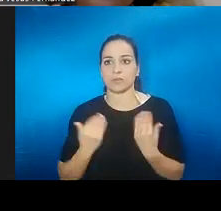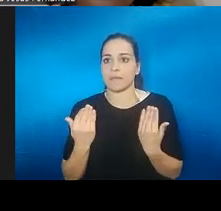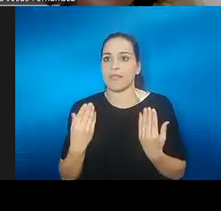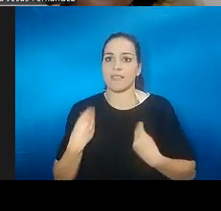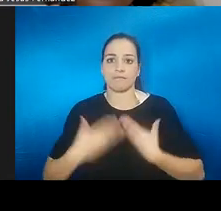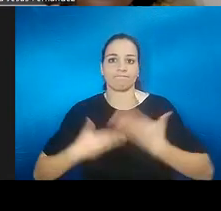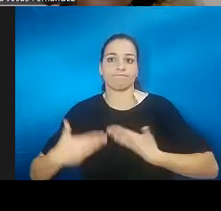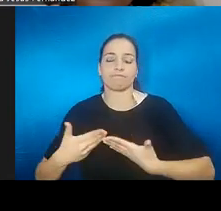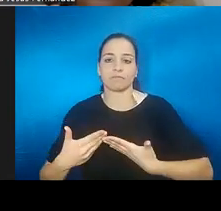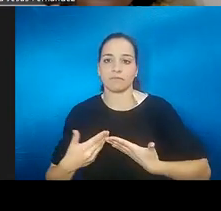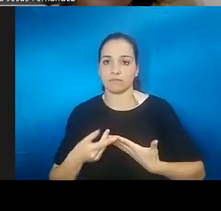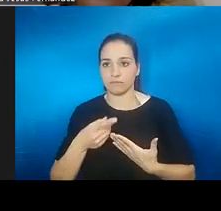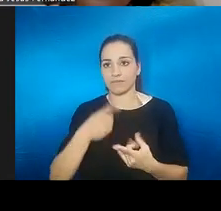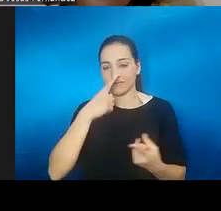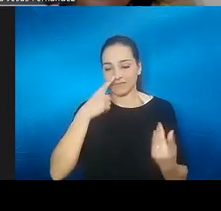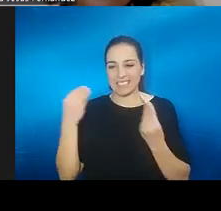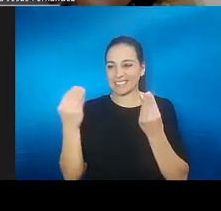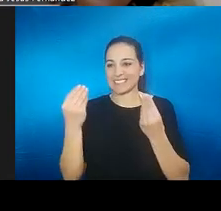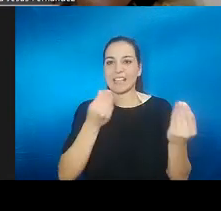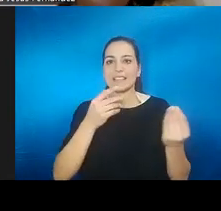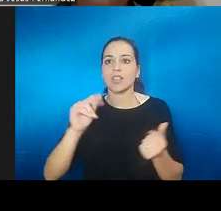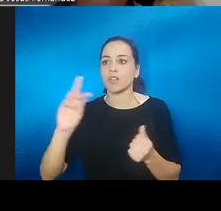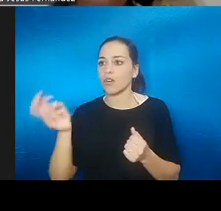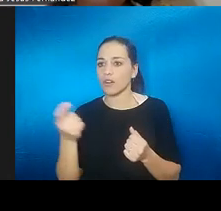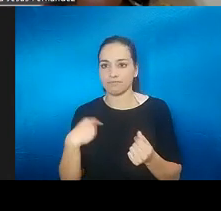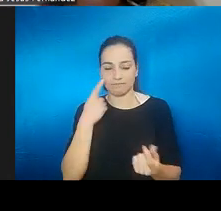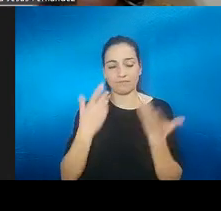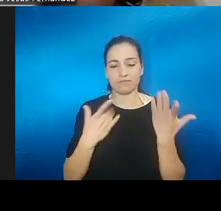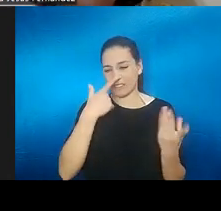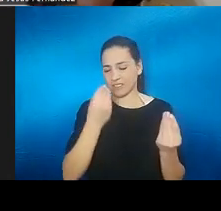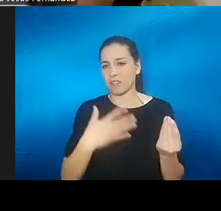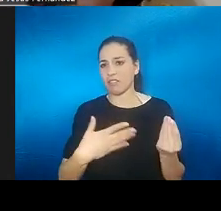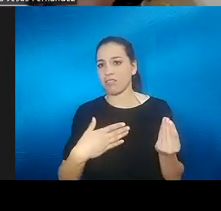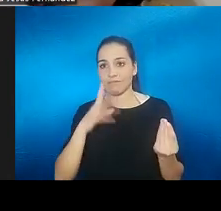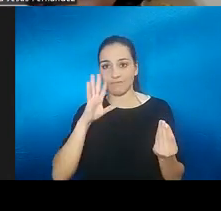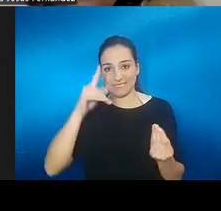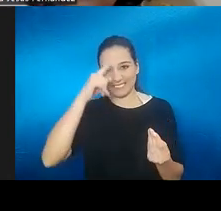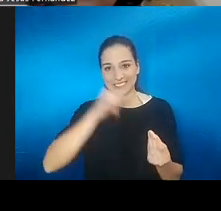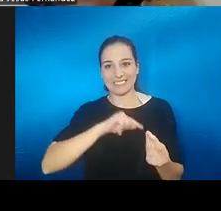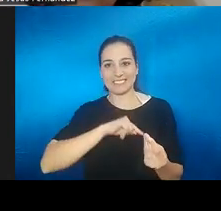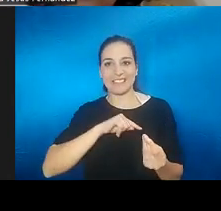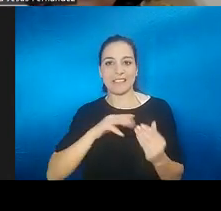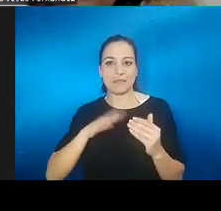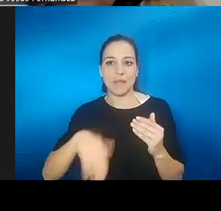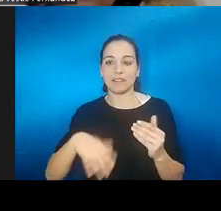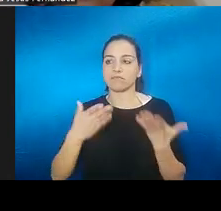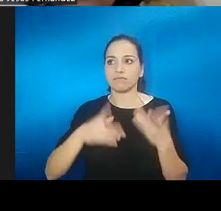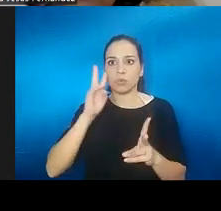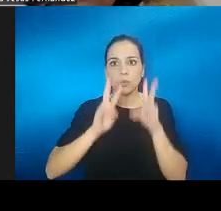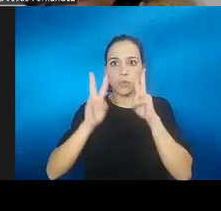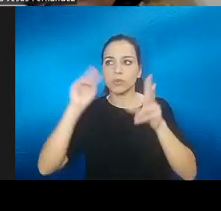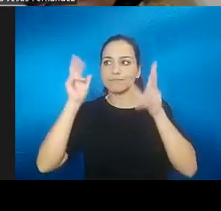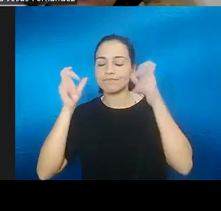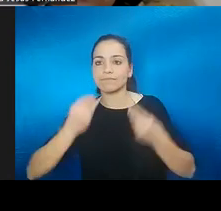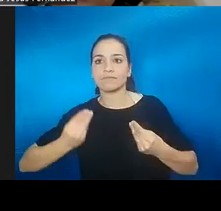veces en comparación con otros sentidos parece como que hubiera una menor conciencia social, en comparación con la vista o con el oído, cuando, pues lo que